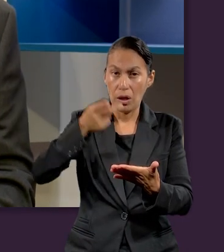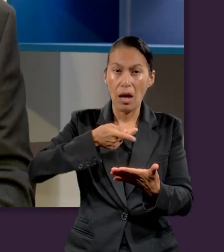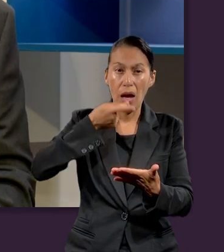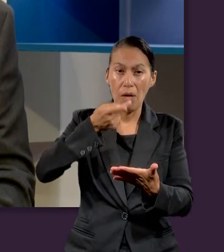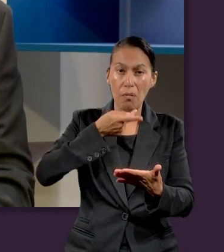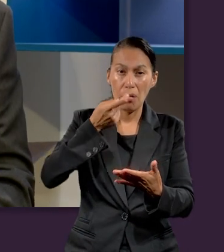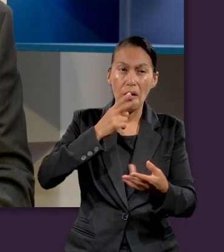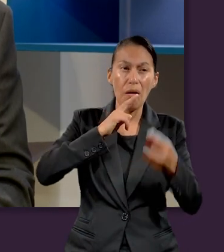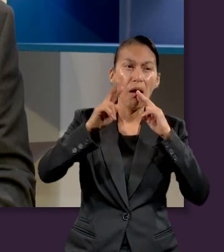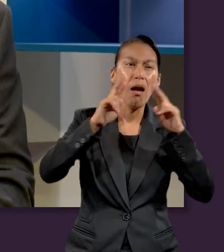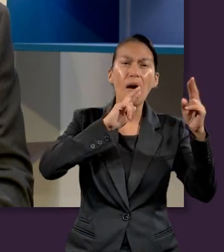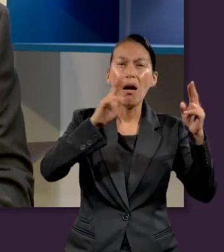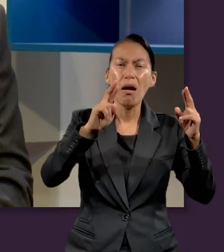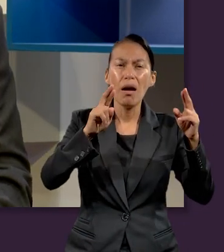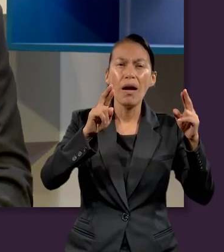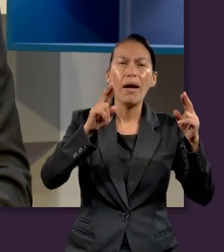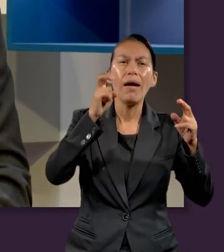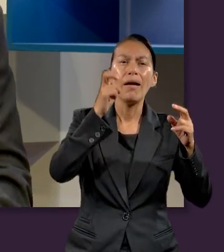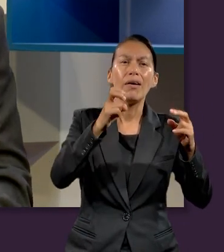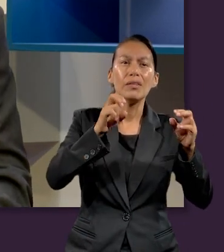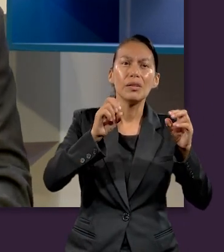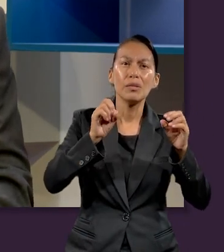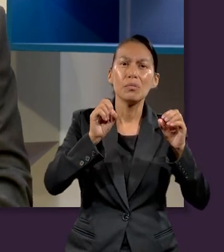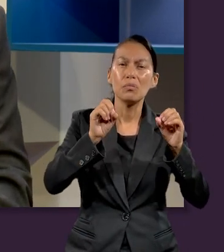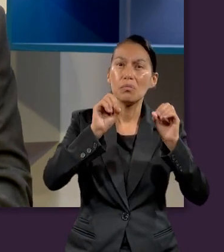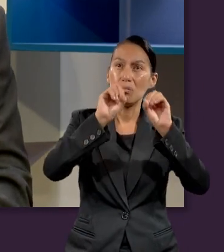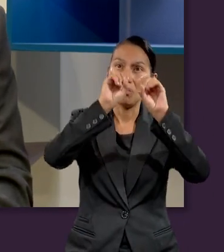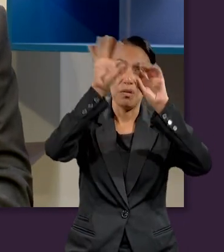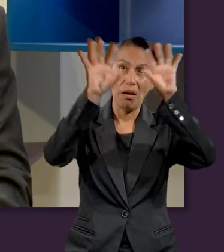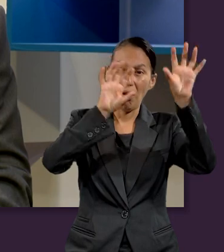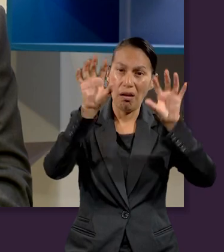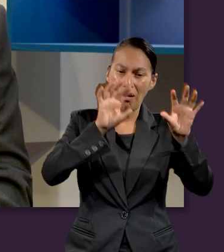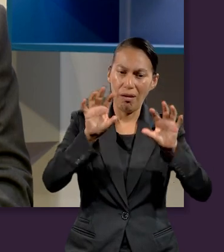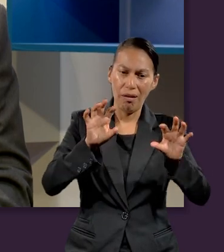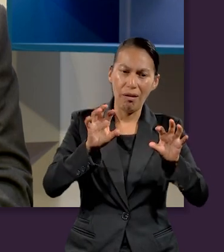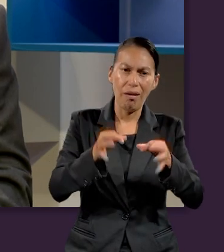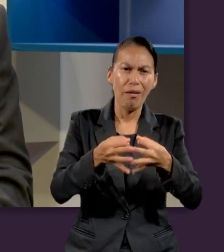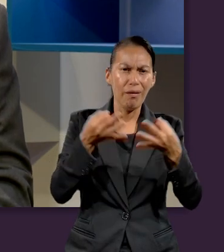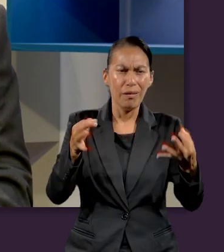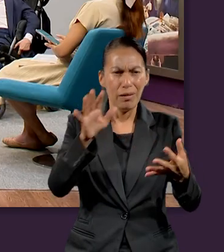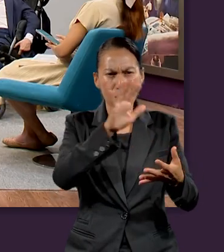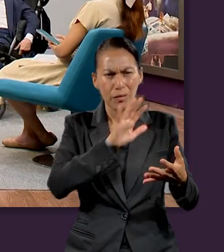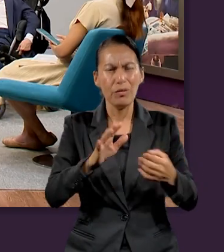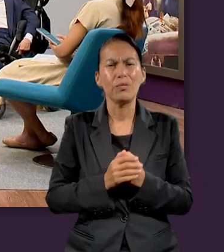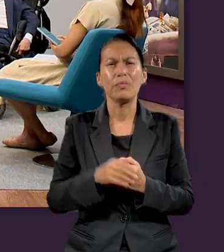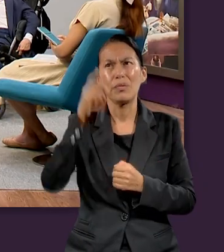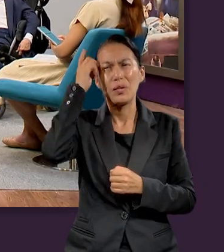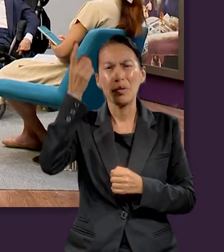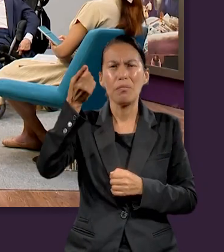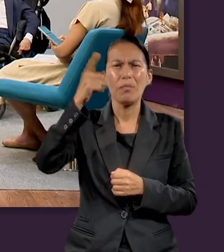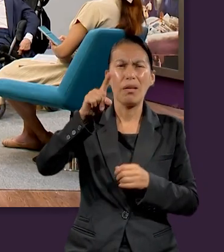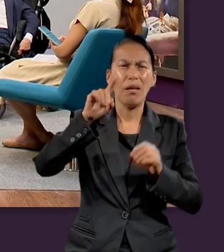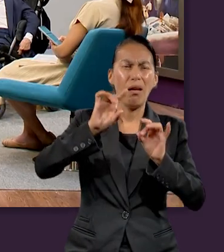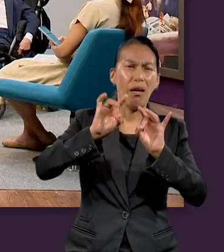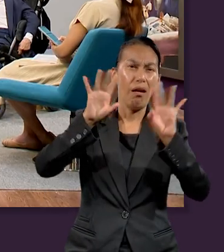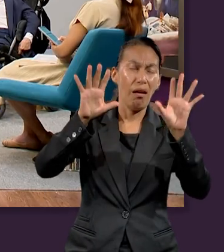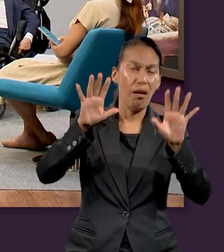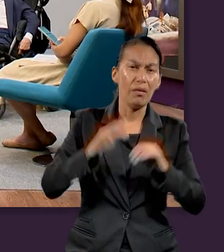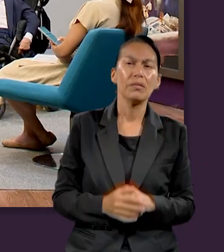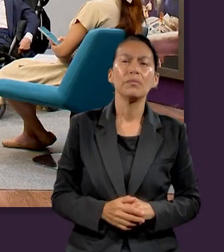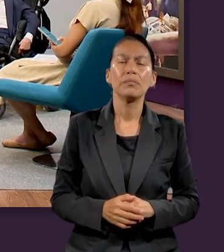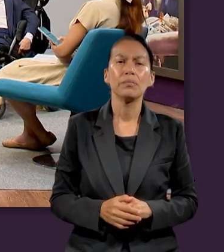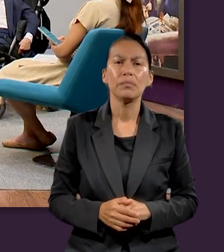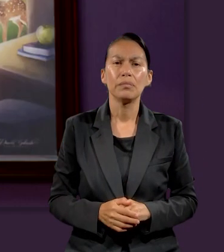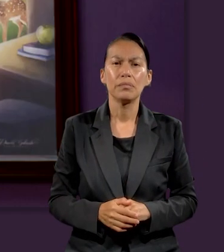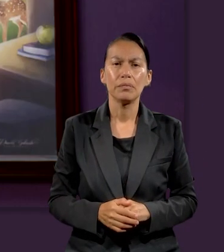habló y fue hecho, Él mandó y existió. Como lo explicó hace